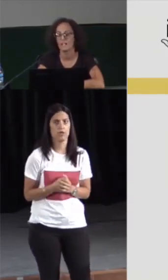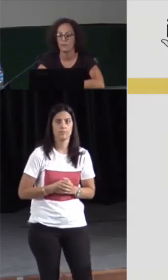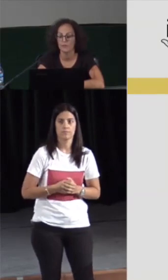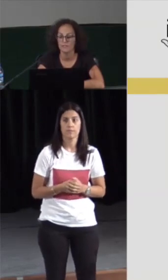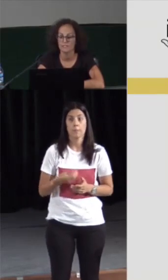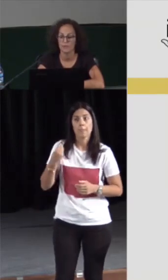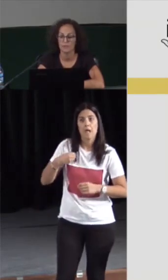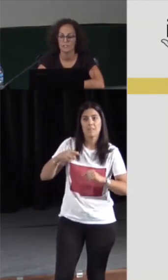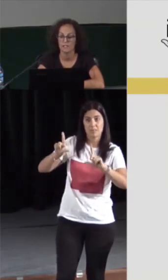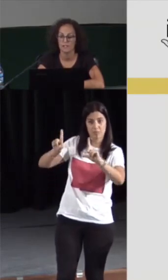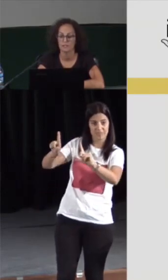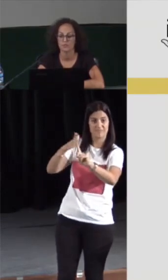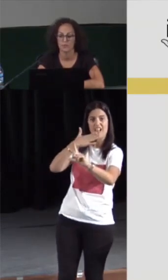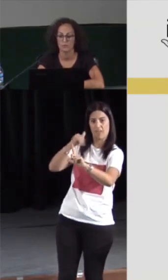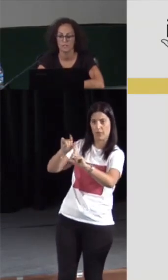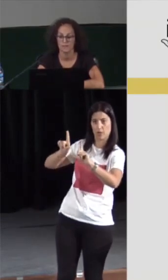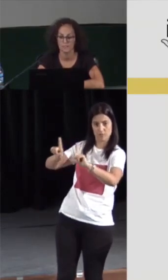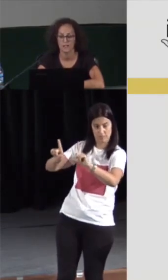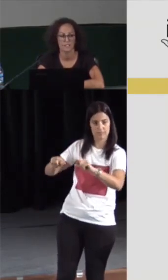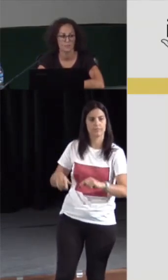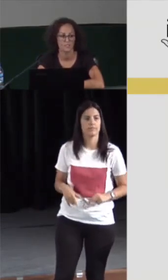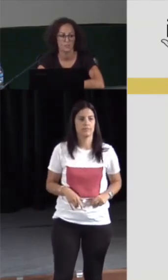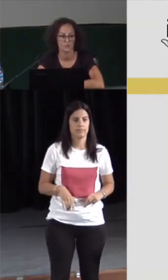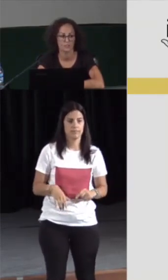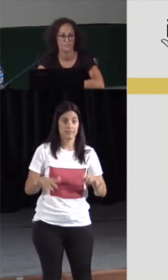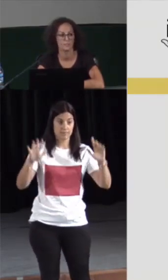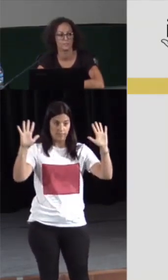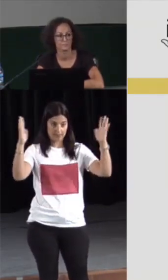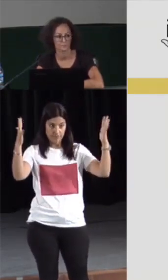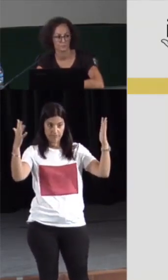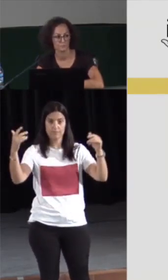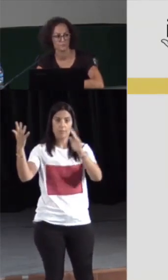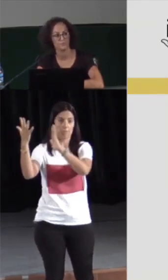La mano derecha. la mano izquierda son anotadas a través de glosas.